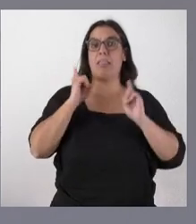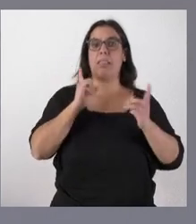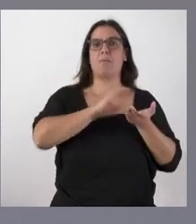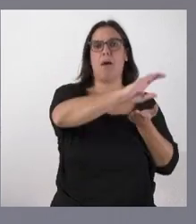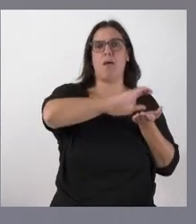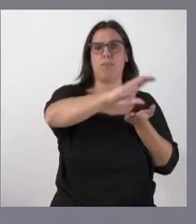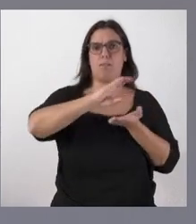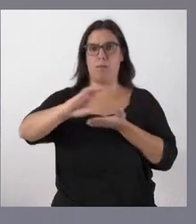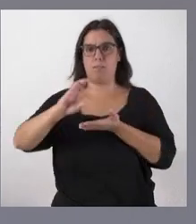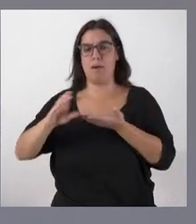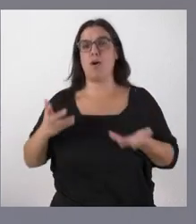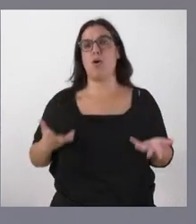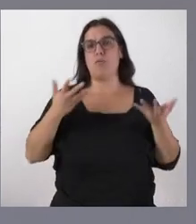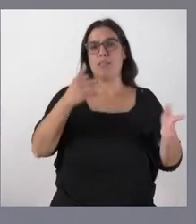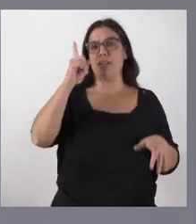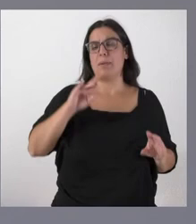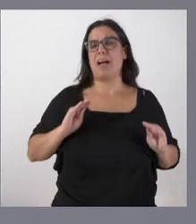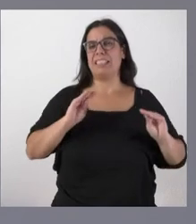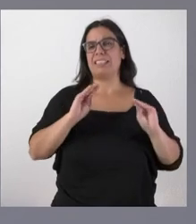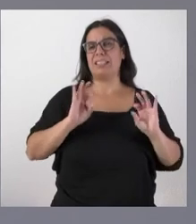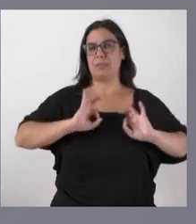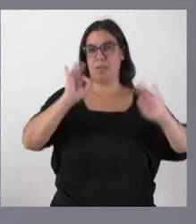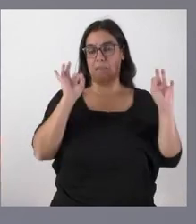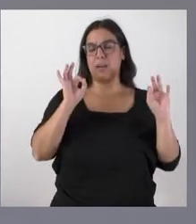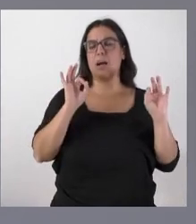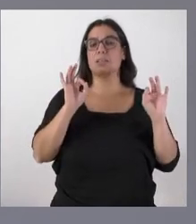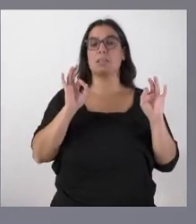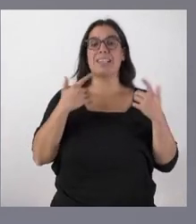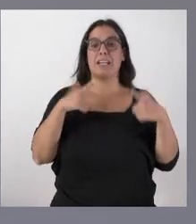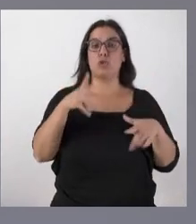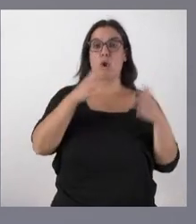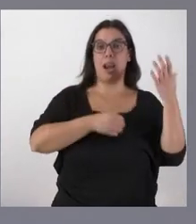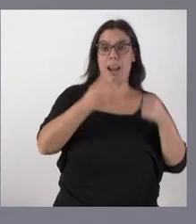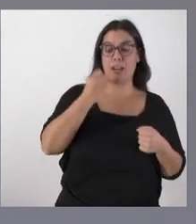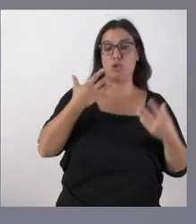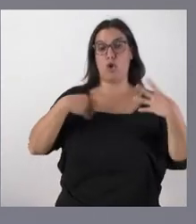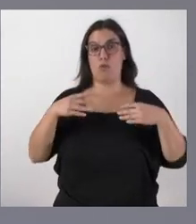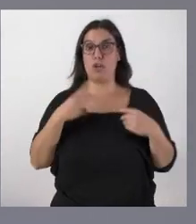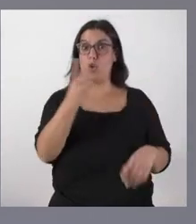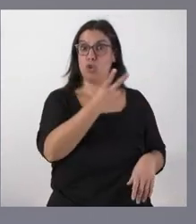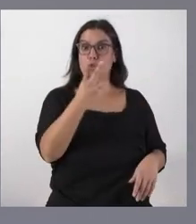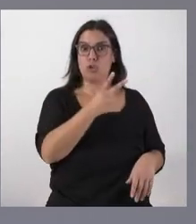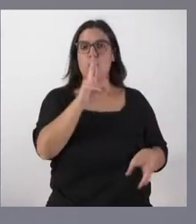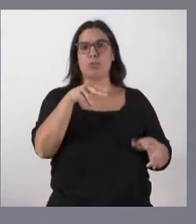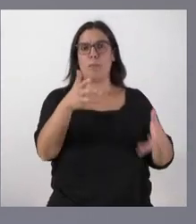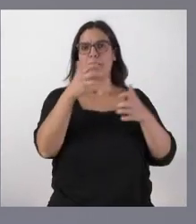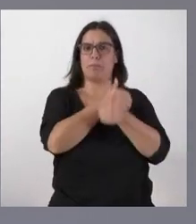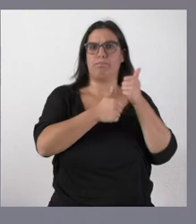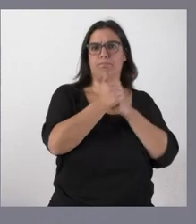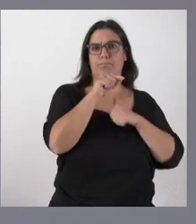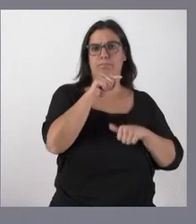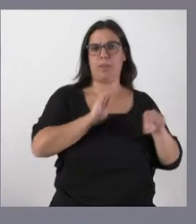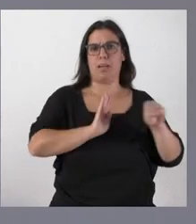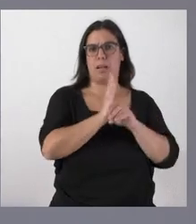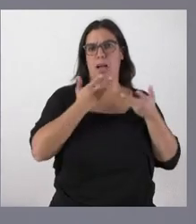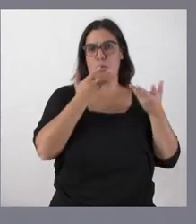ayudas de la puesta a disposición de ayudas específicas y los sectores lácteos y el sector del ovino eran unos de los beneficiarios de las mismas